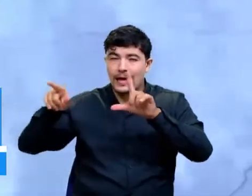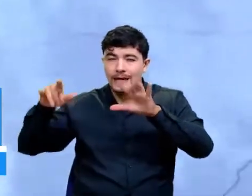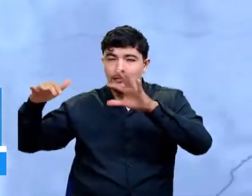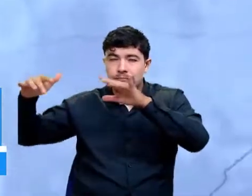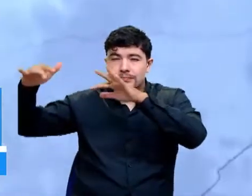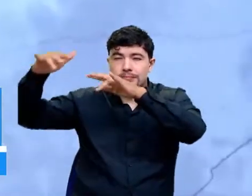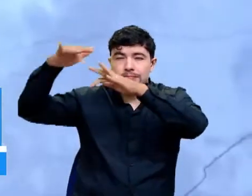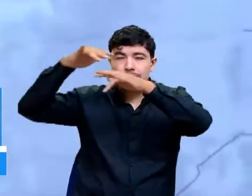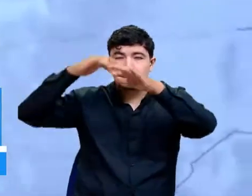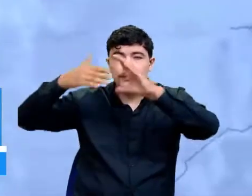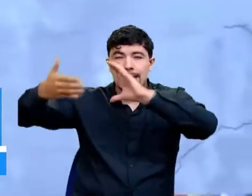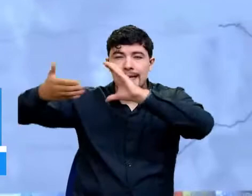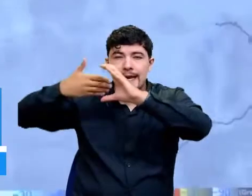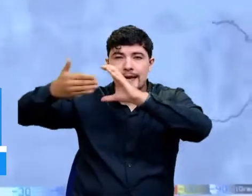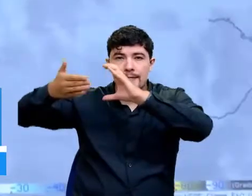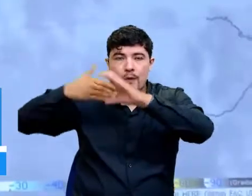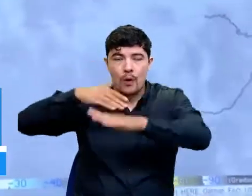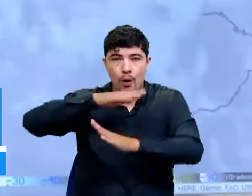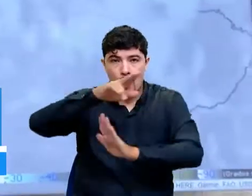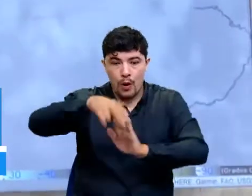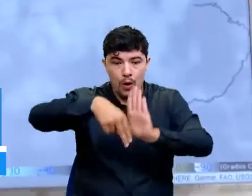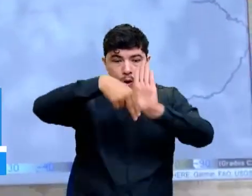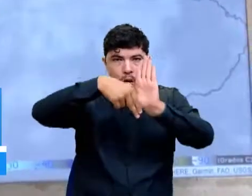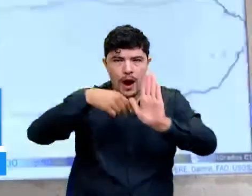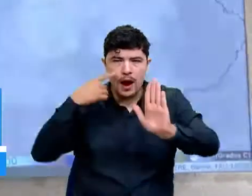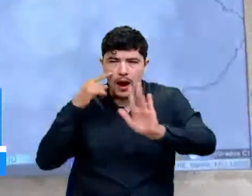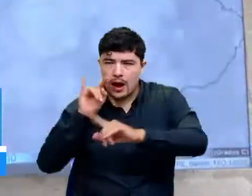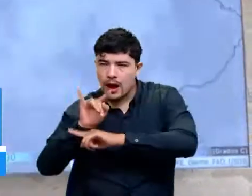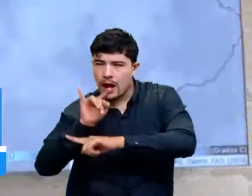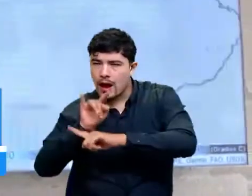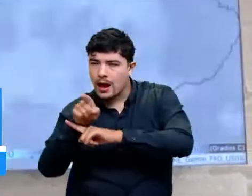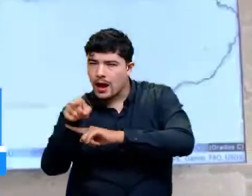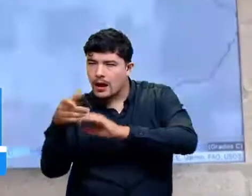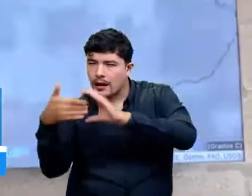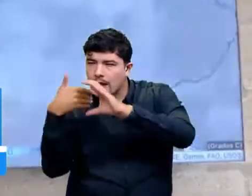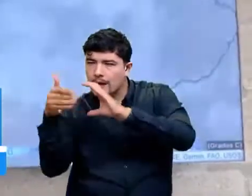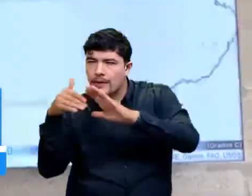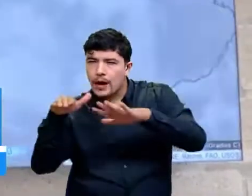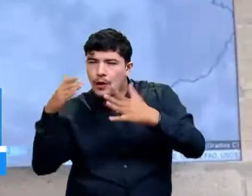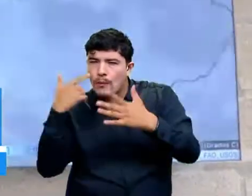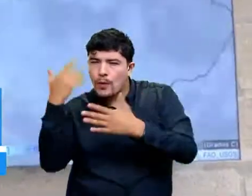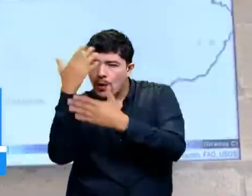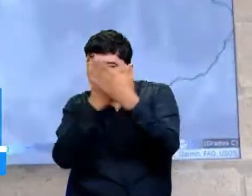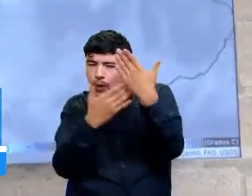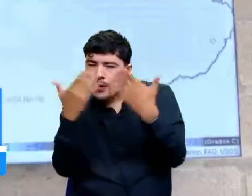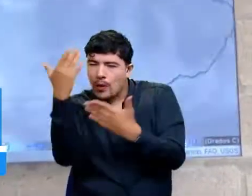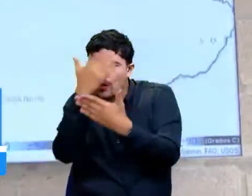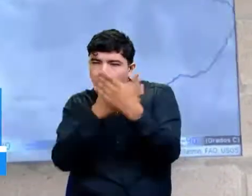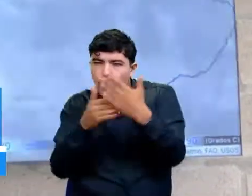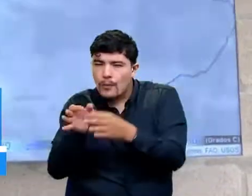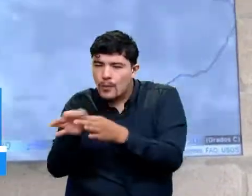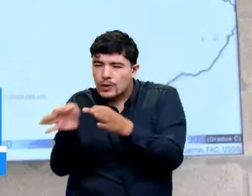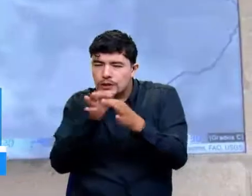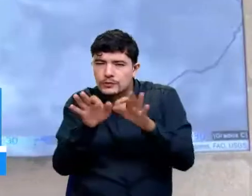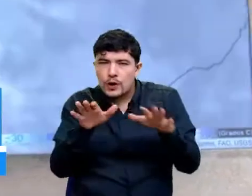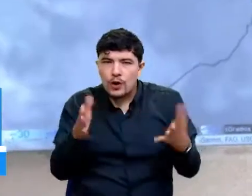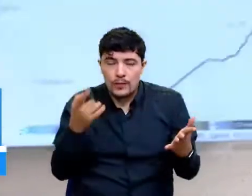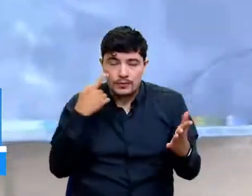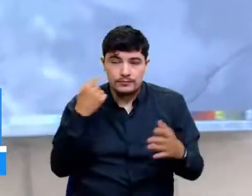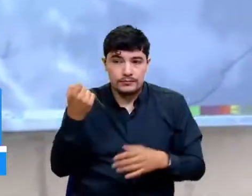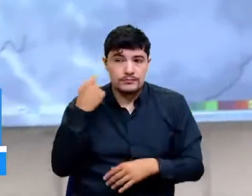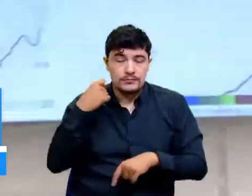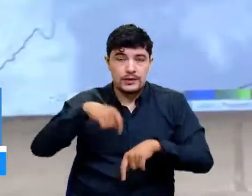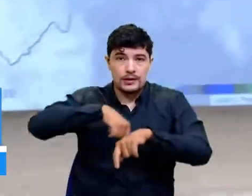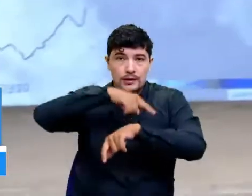en donde acá desde la Unidad de Gestión de Riesgo se realiza el monitoreo de cómo se encuentra cada municipio. Y es que en las